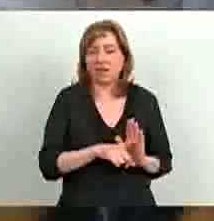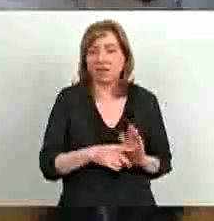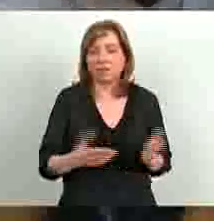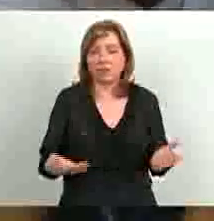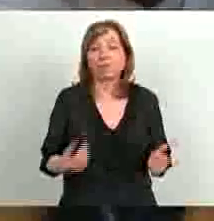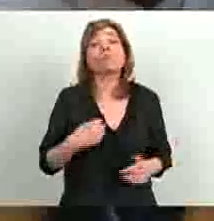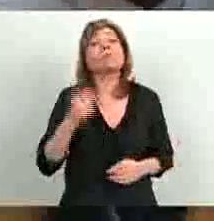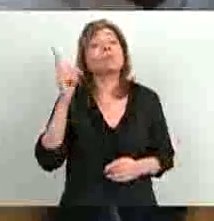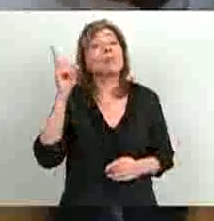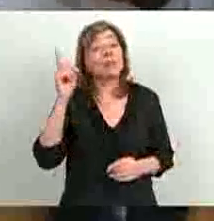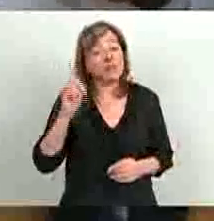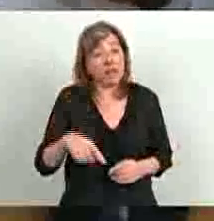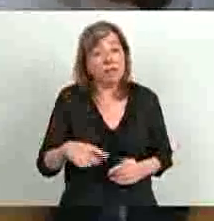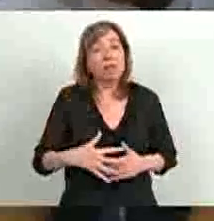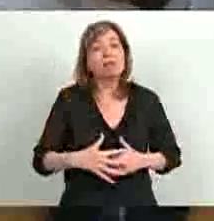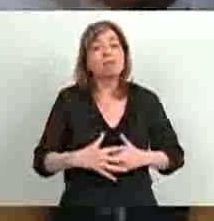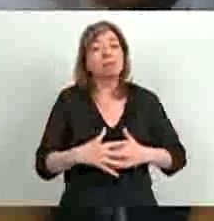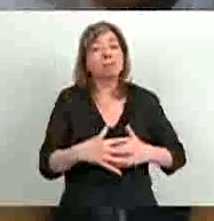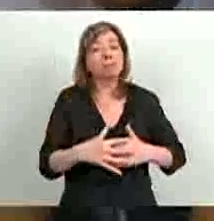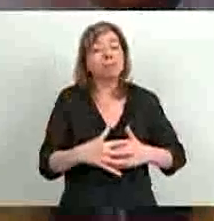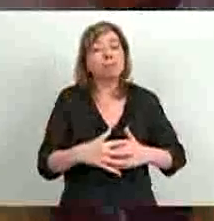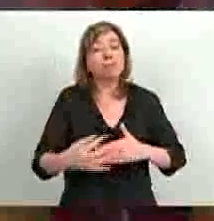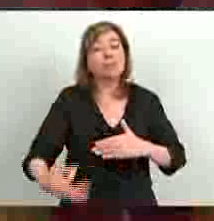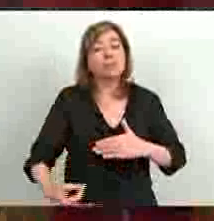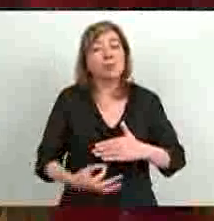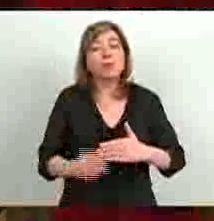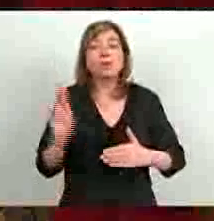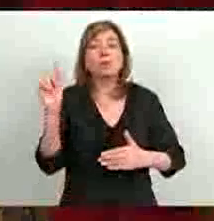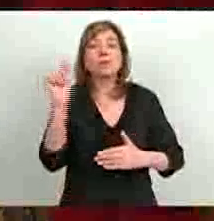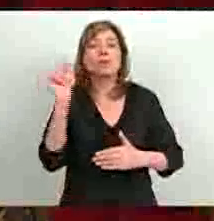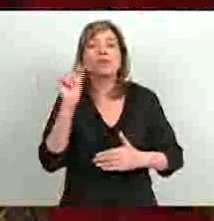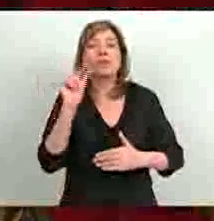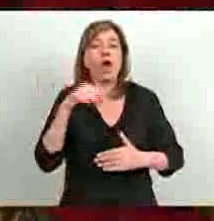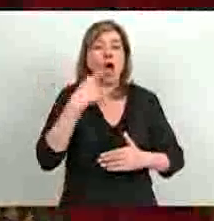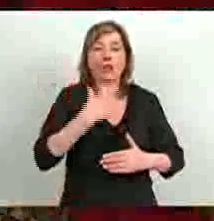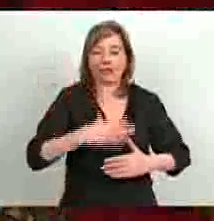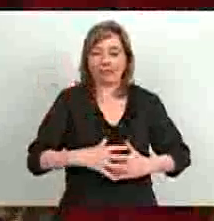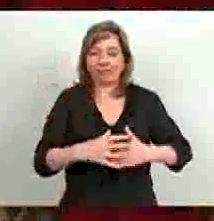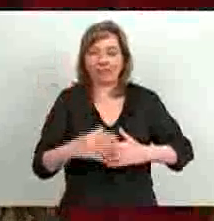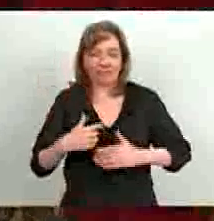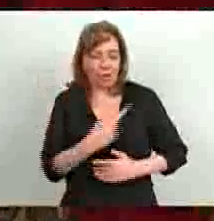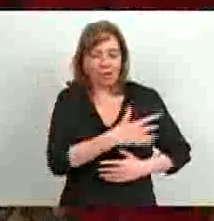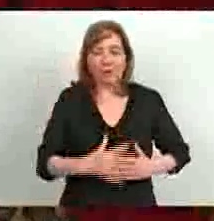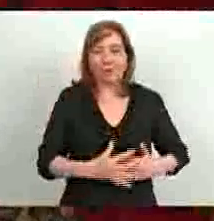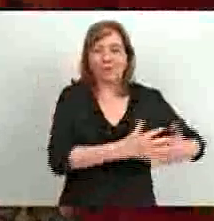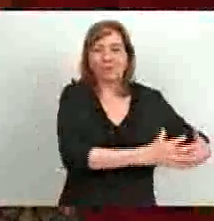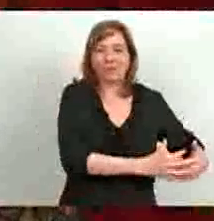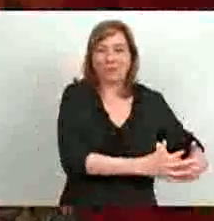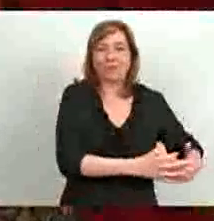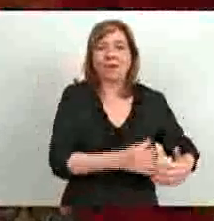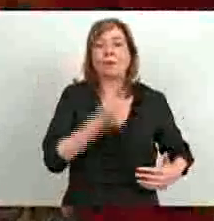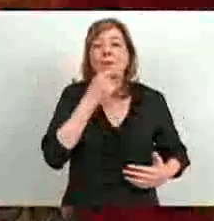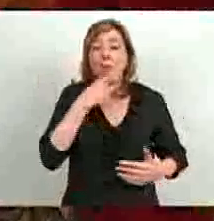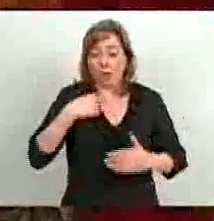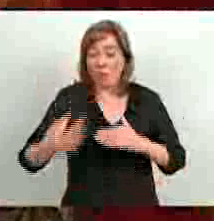Y también la gestación por sustitución, sobre todo para aquellos casos que, por más